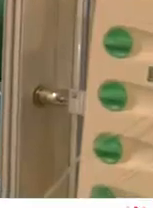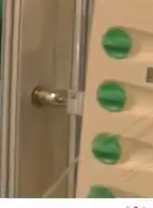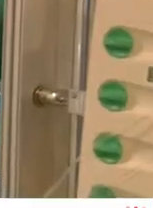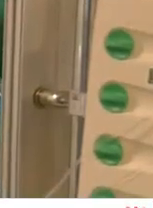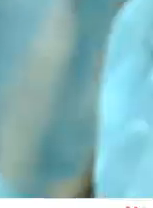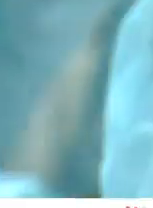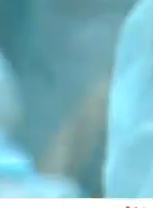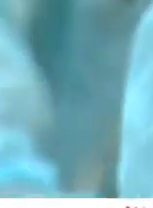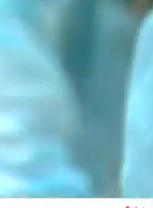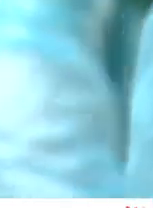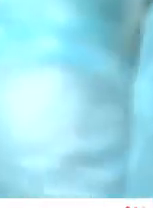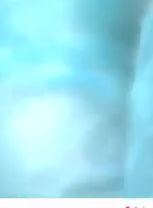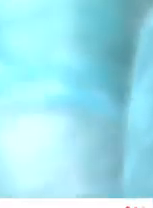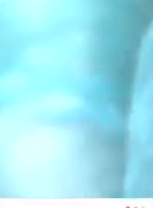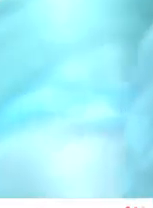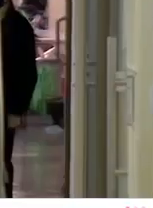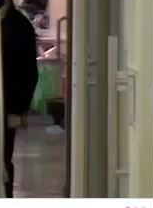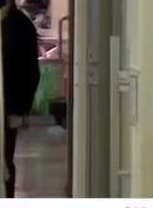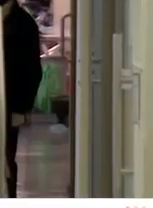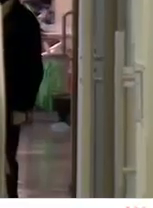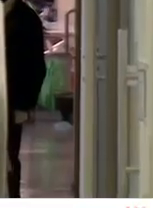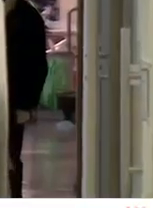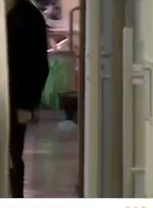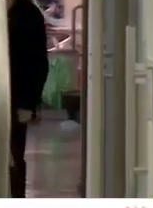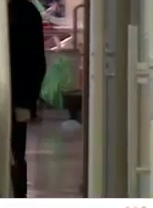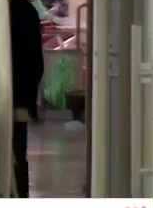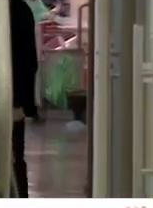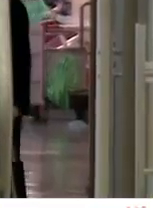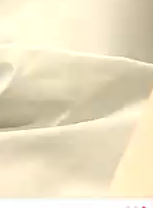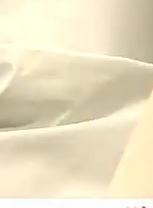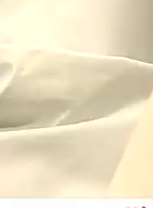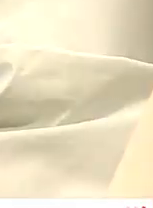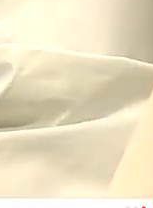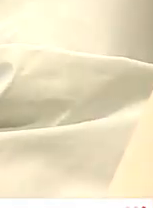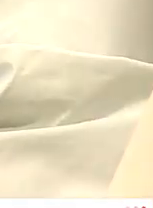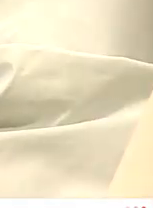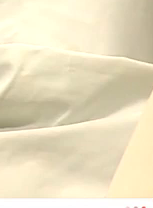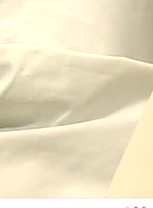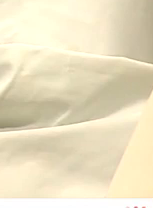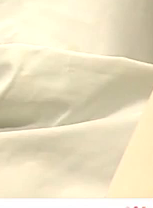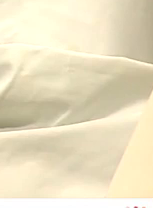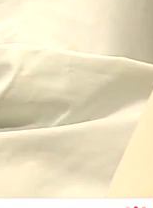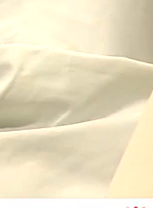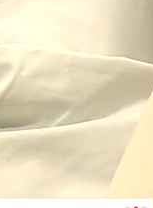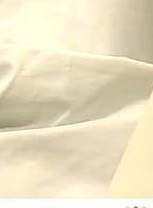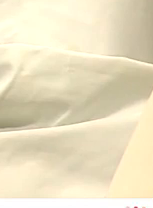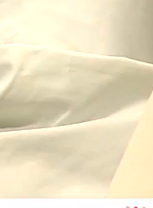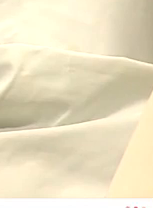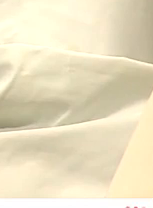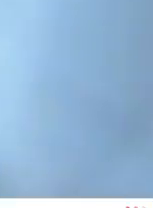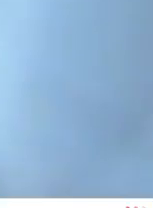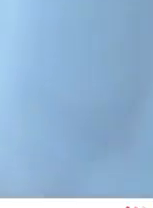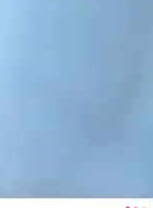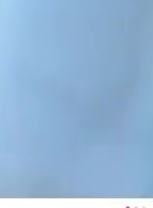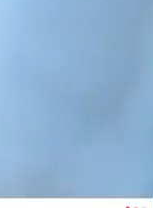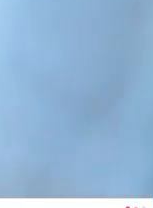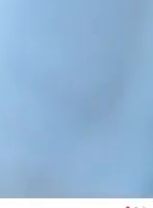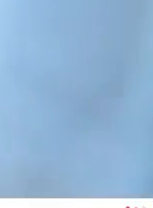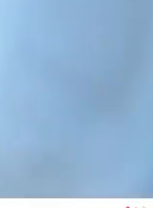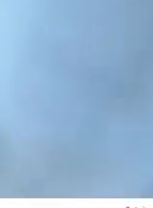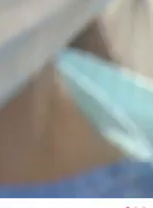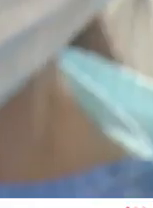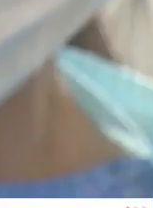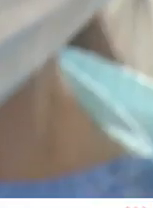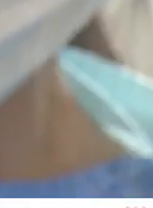región metropolitana ojo a partir del día martes la comuna de Santiago eso sí sigue en cuarentena y se anunció un cordón